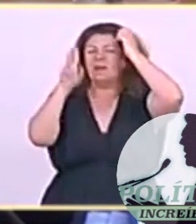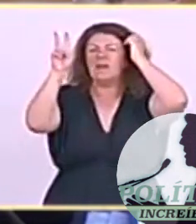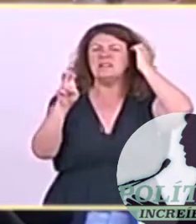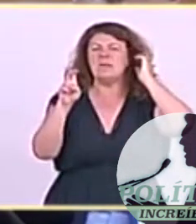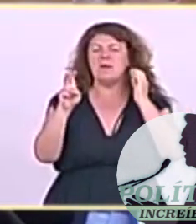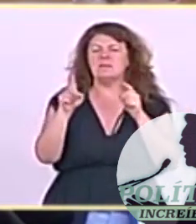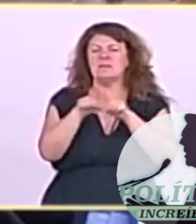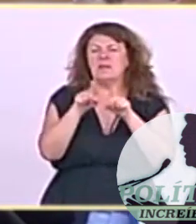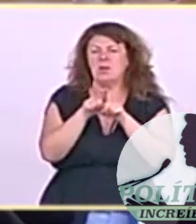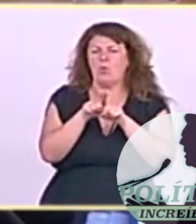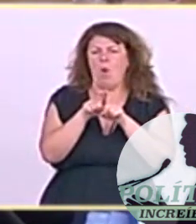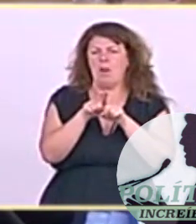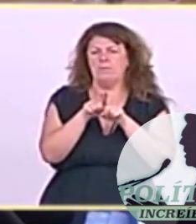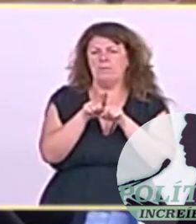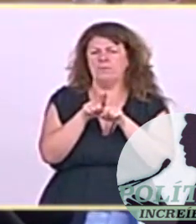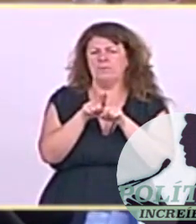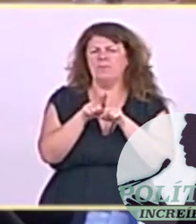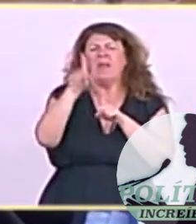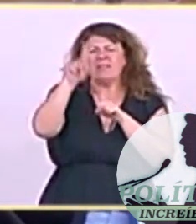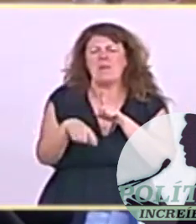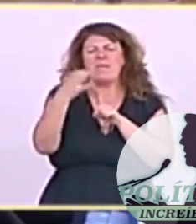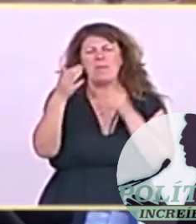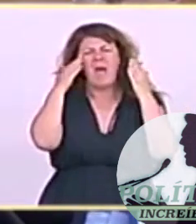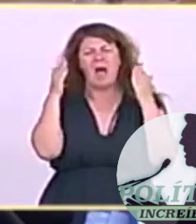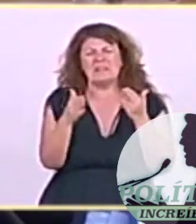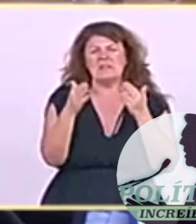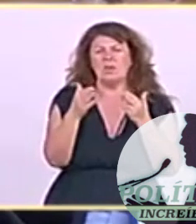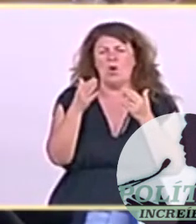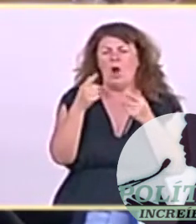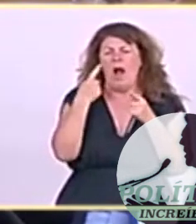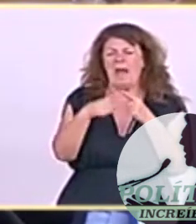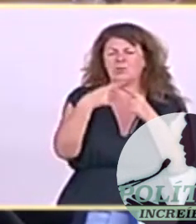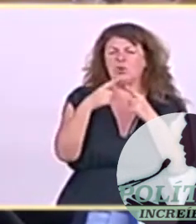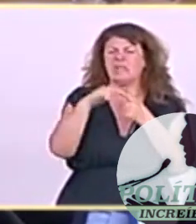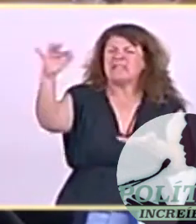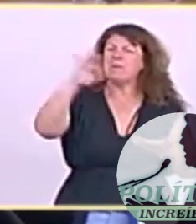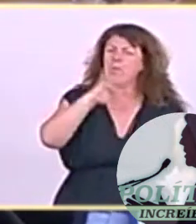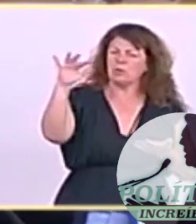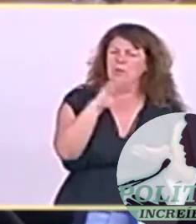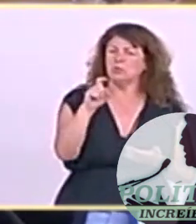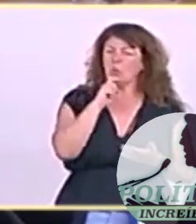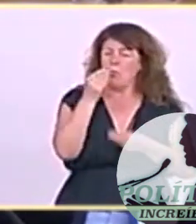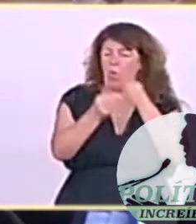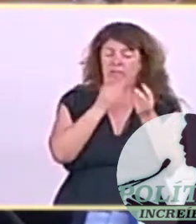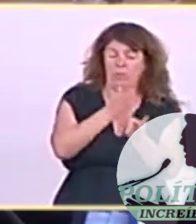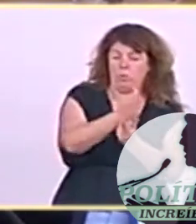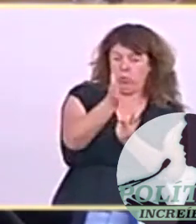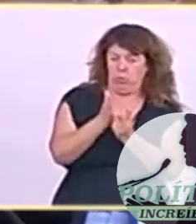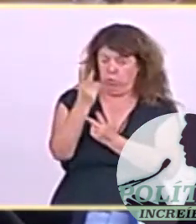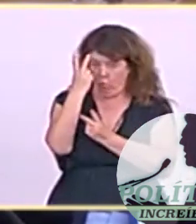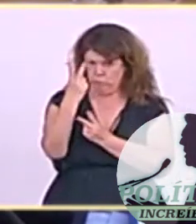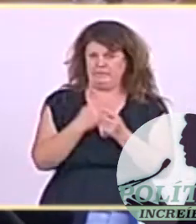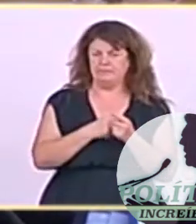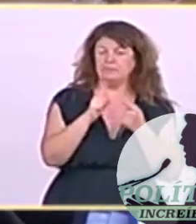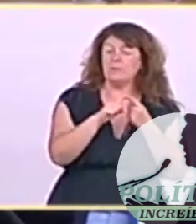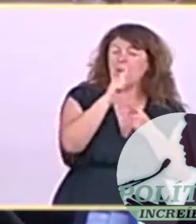atentos a lo que importamos. ¿Cómo lo podemos hacer? En mi opinión, de dos formas. La primera, a través de las organizaciones regionales de pesca. El reciente